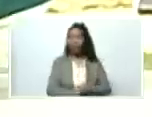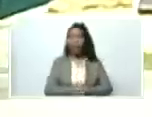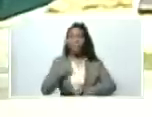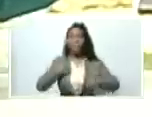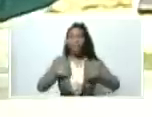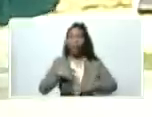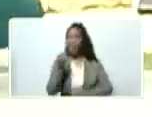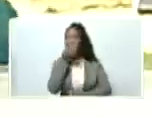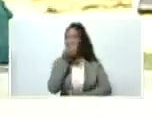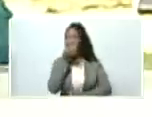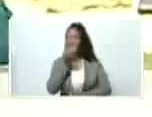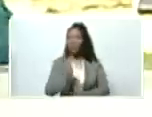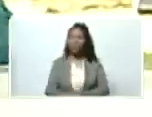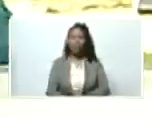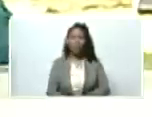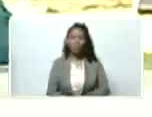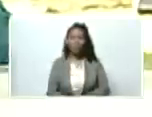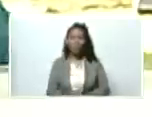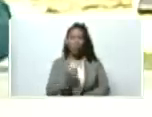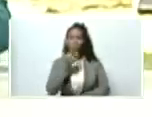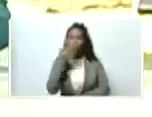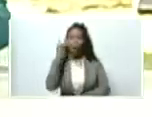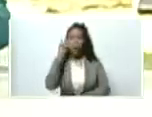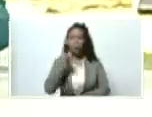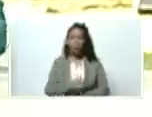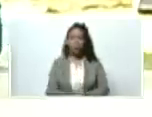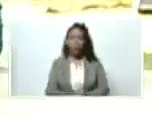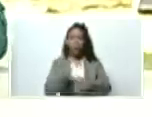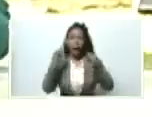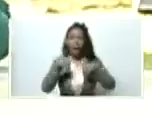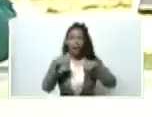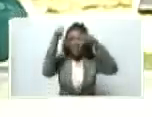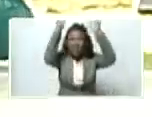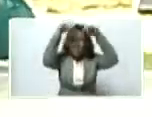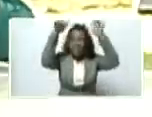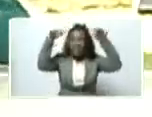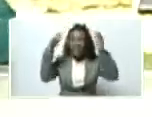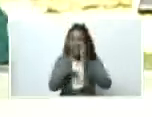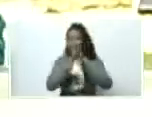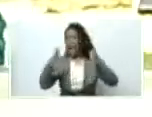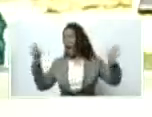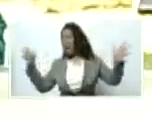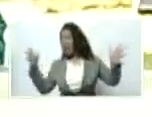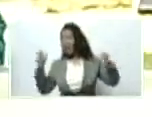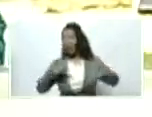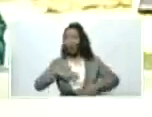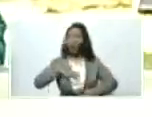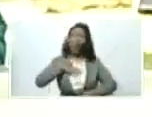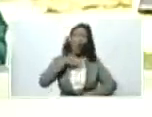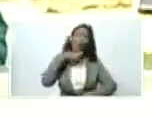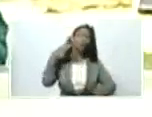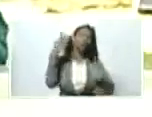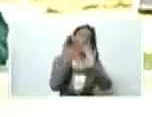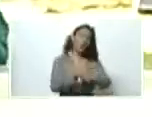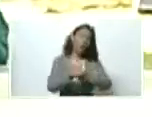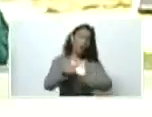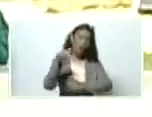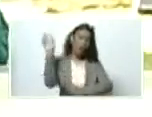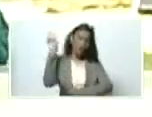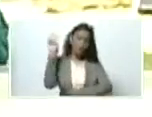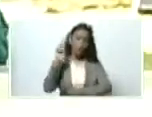miércoles verde, bueno, tenemos este chaparrón gigantesco que cayó sobre Venezuela,